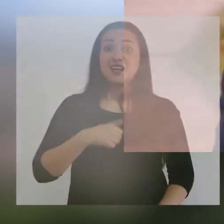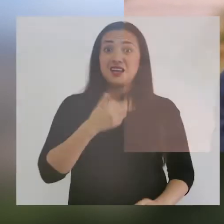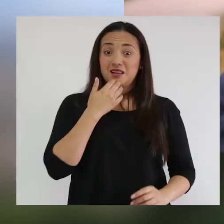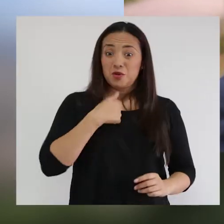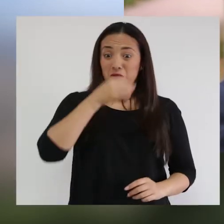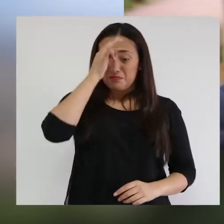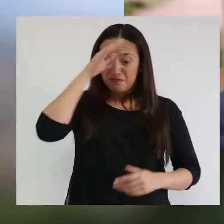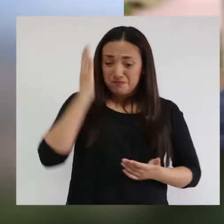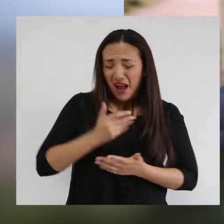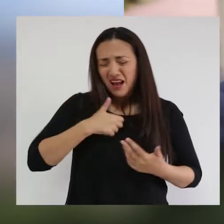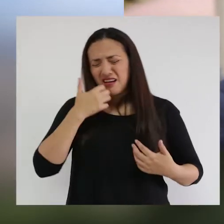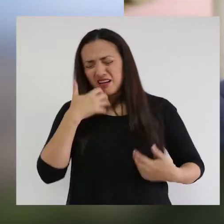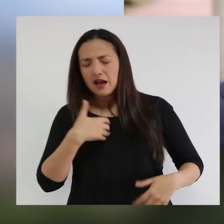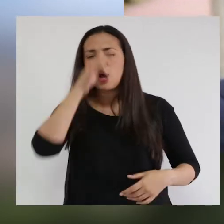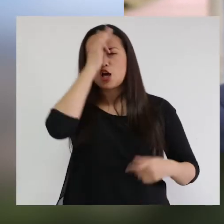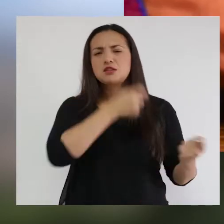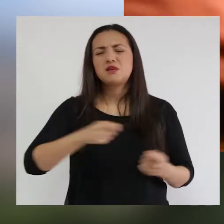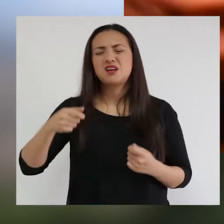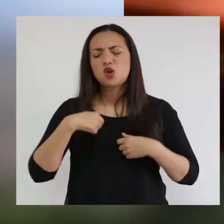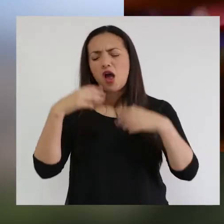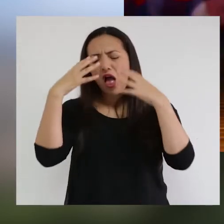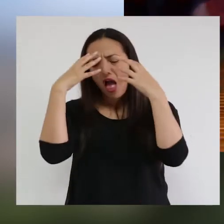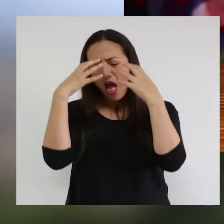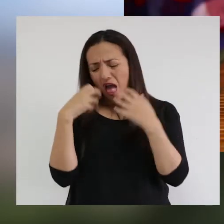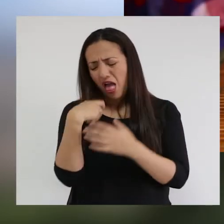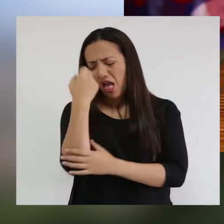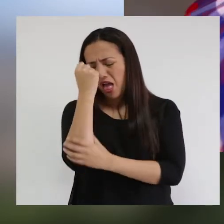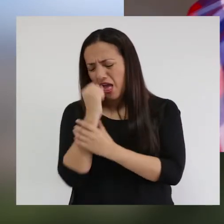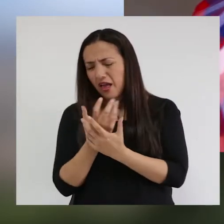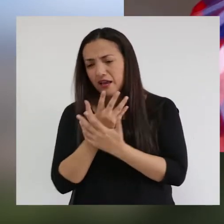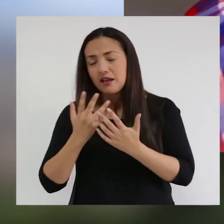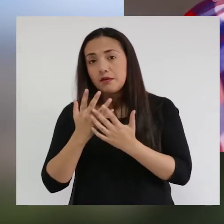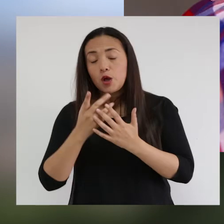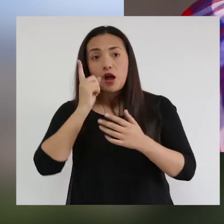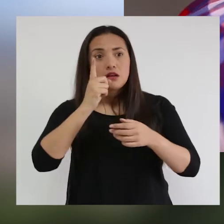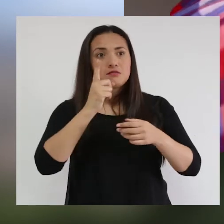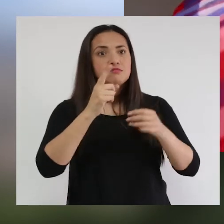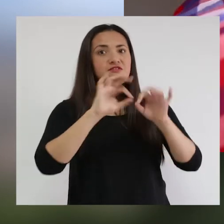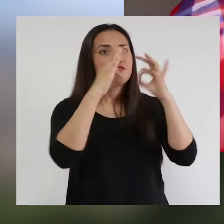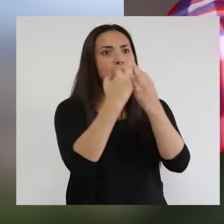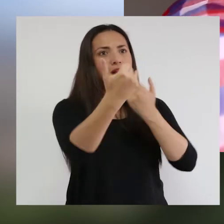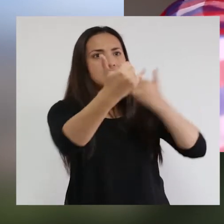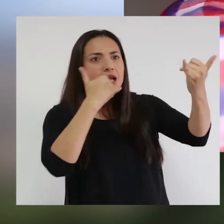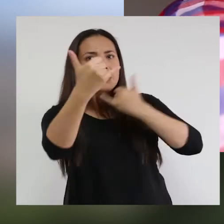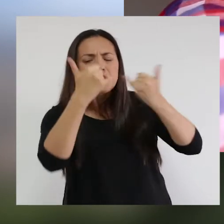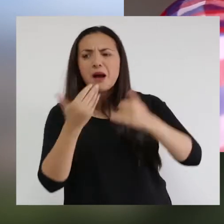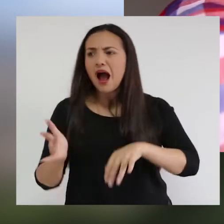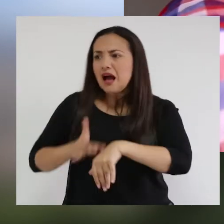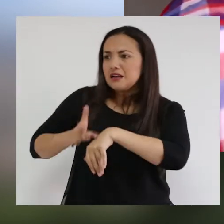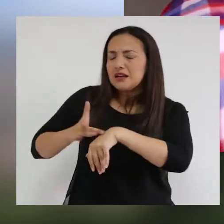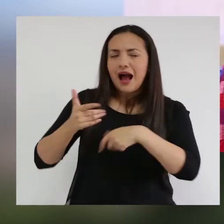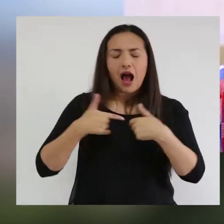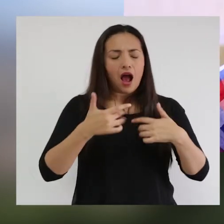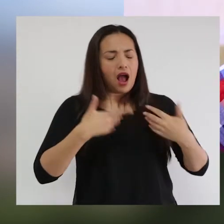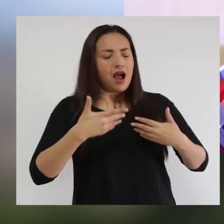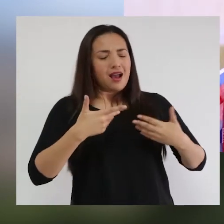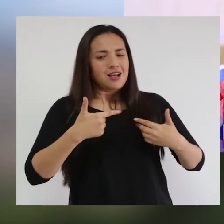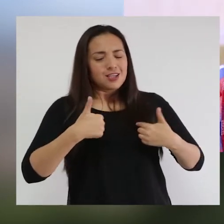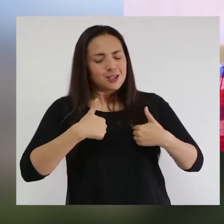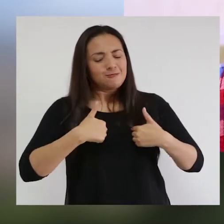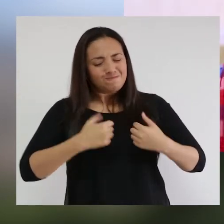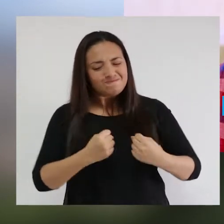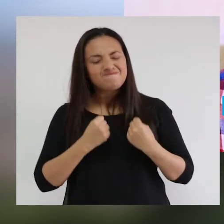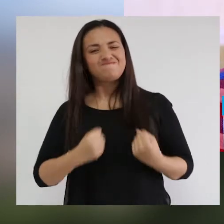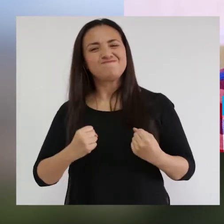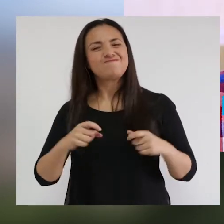Cuando me hospitalizo, pues se me baja la moral de seguir viviendo. Cuando tengo ánimos de mi familia, que de pronto me llaman, no, sigo adelante. Entonces